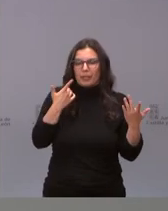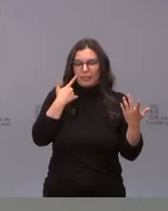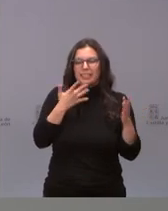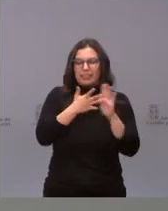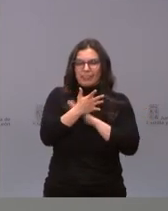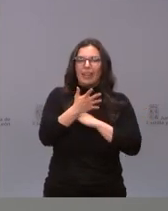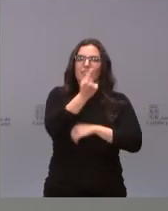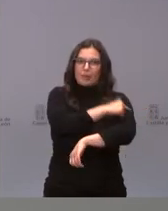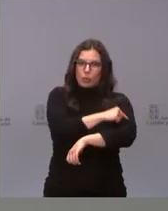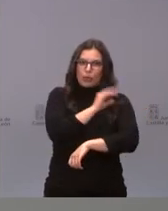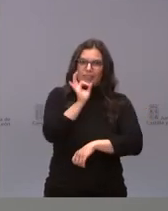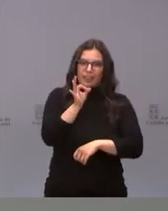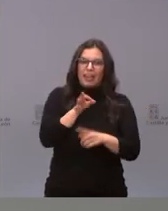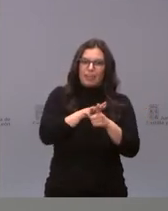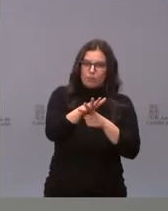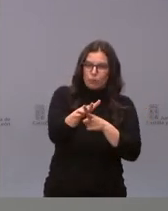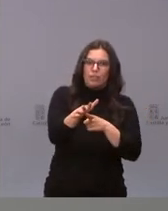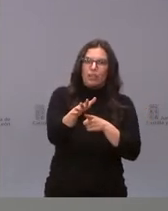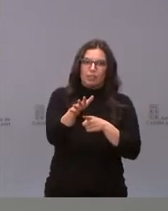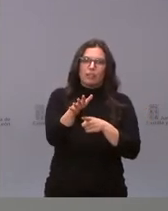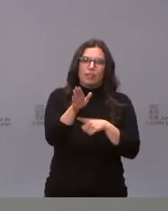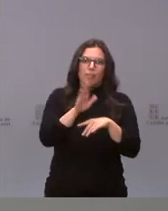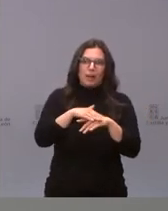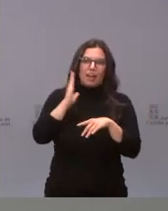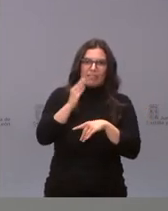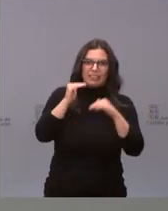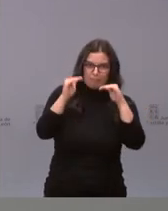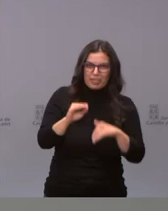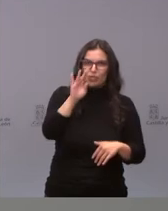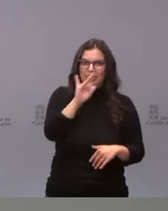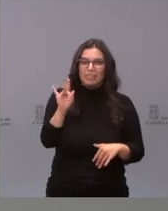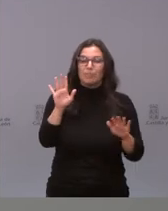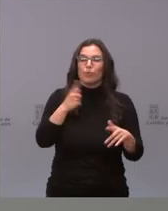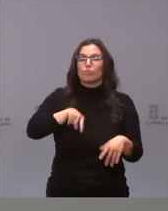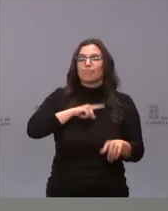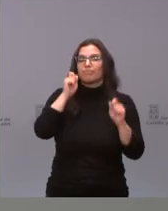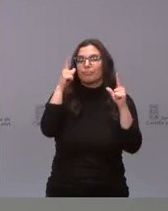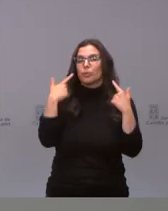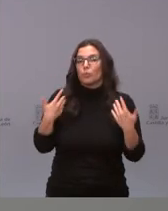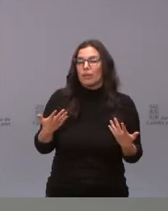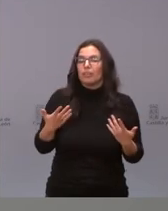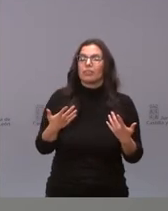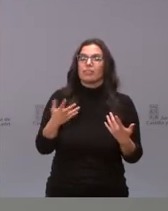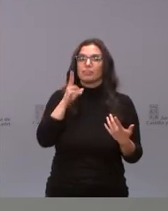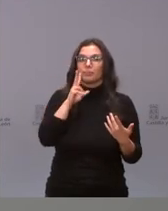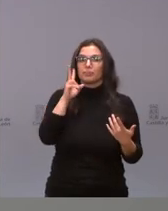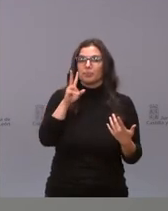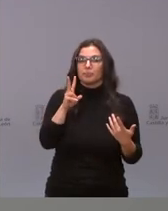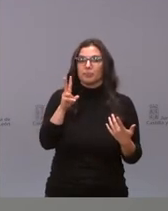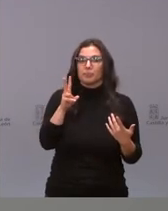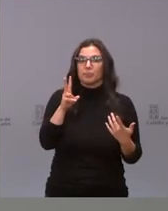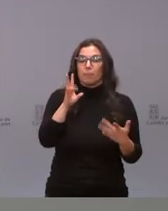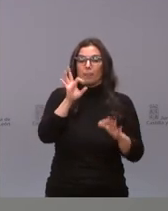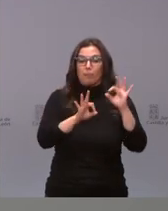alguna manera están incidiendo en la incidencia. Lo que sí que estamos viendo es que las